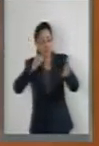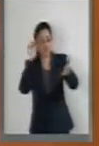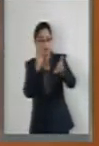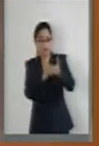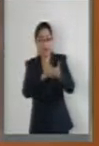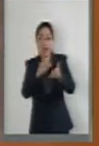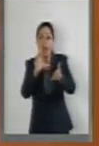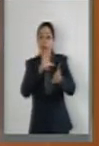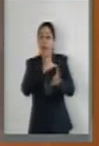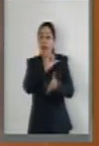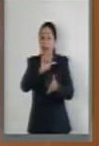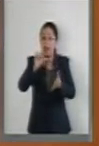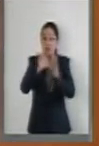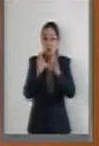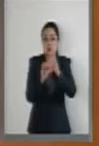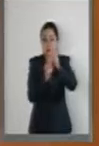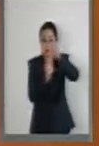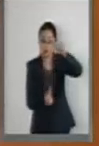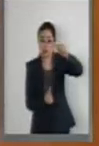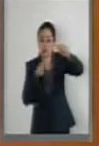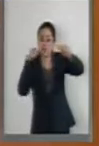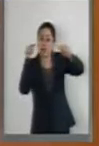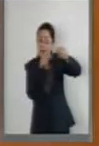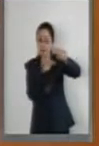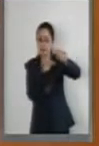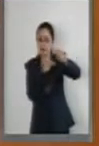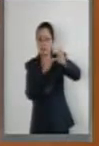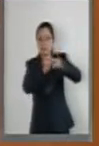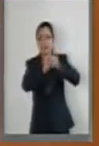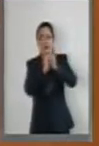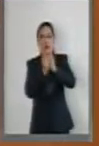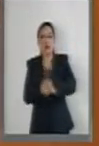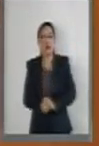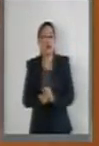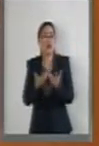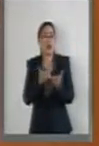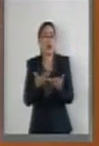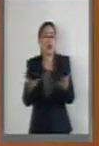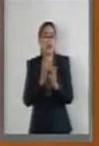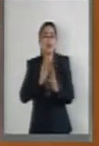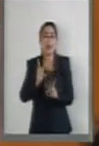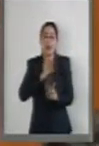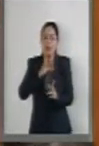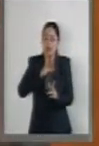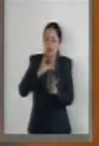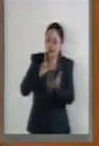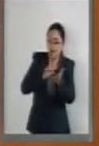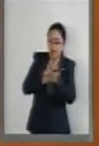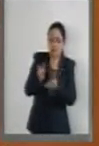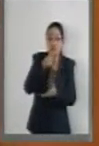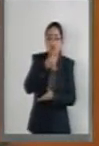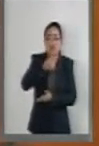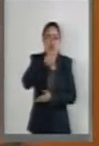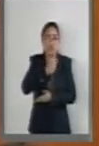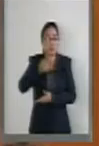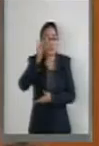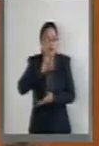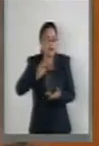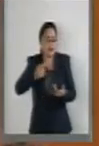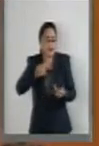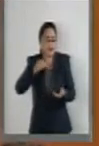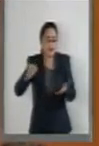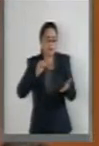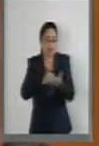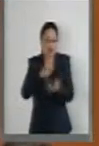de la niñez y es un referente y es algo que conocemos perfectamente bien. Cuando el principio de interés superior de la